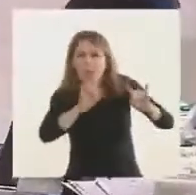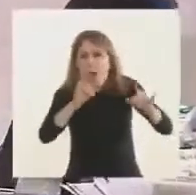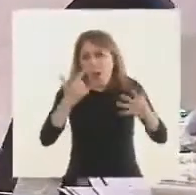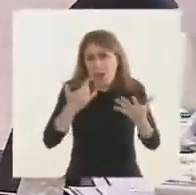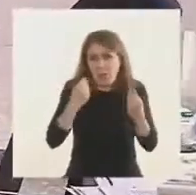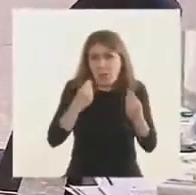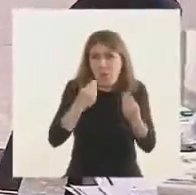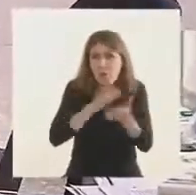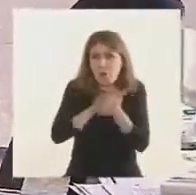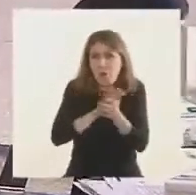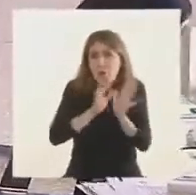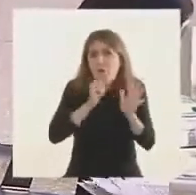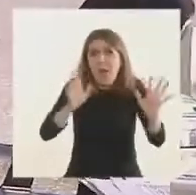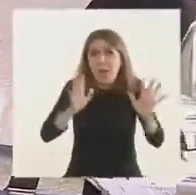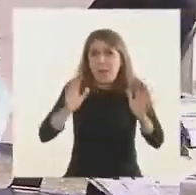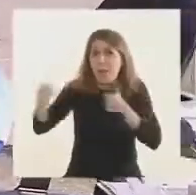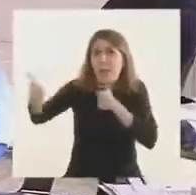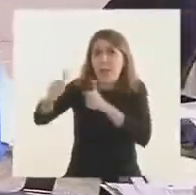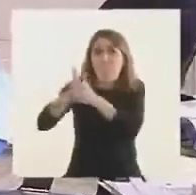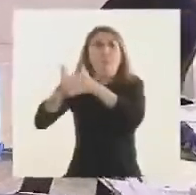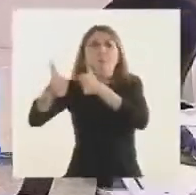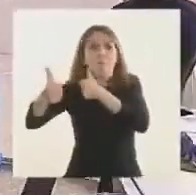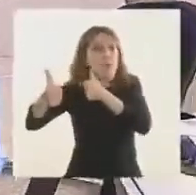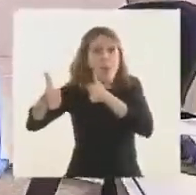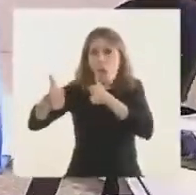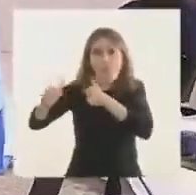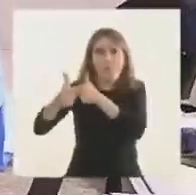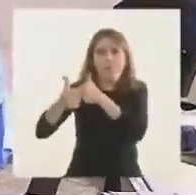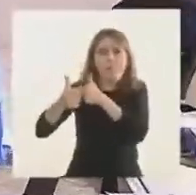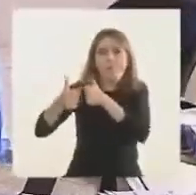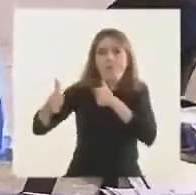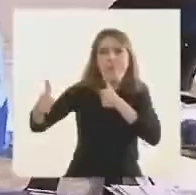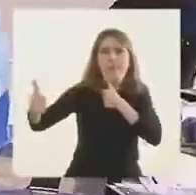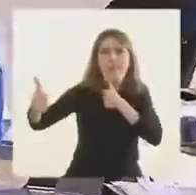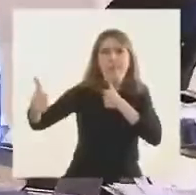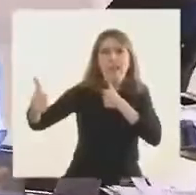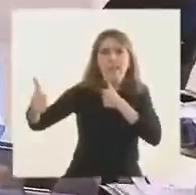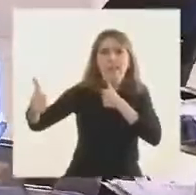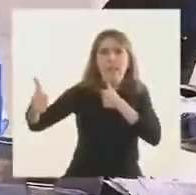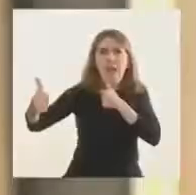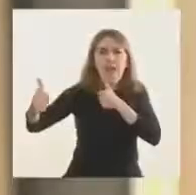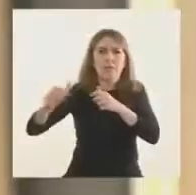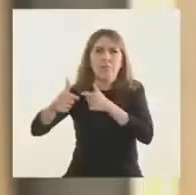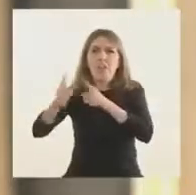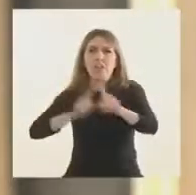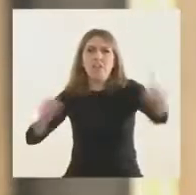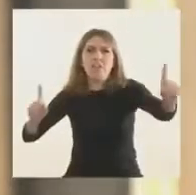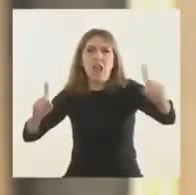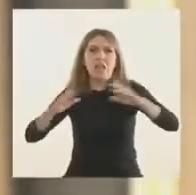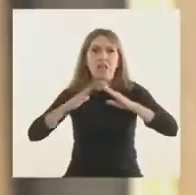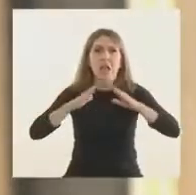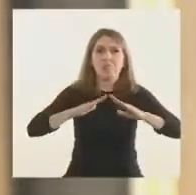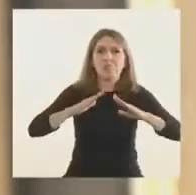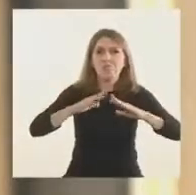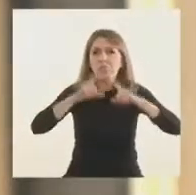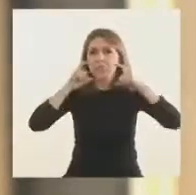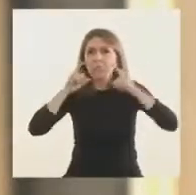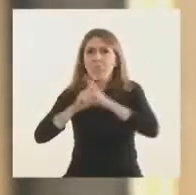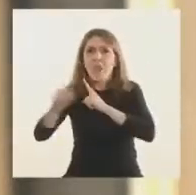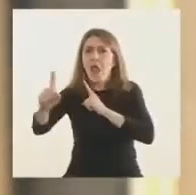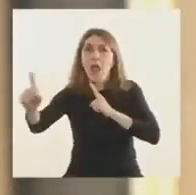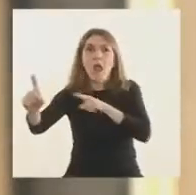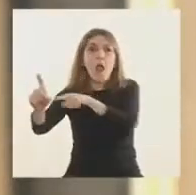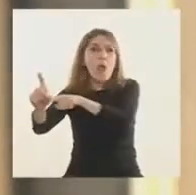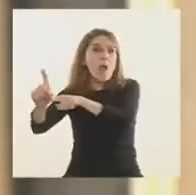otro, y de ese modo transmitir el contagio del uno al otro. Por lo tanto, el aislamiento sigue siendo la mejor